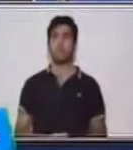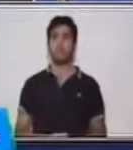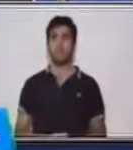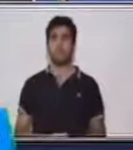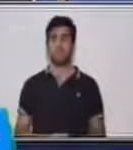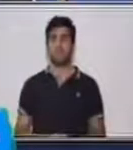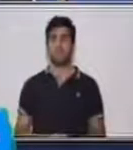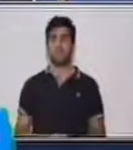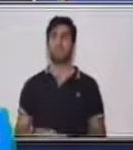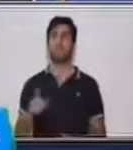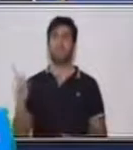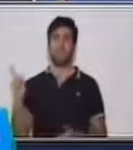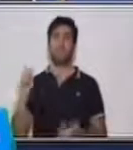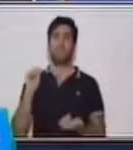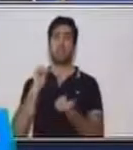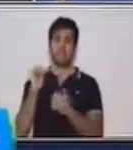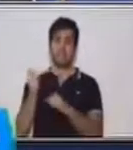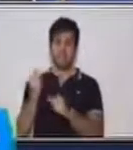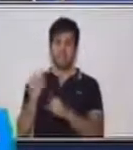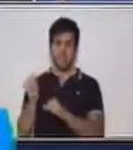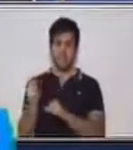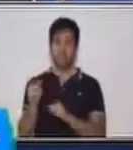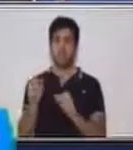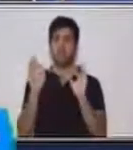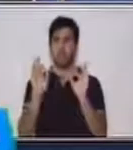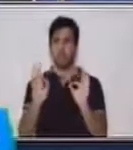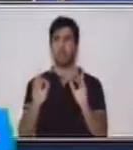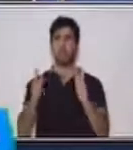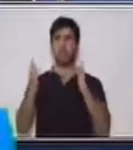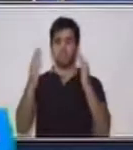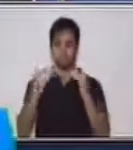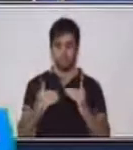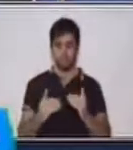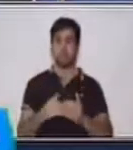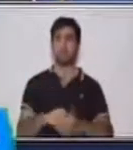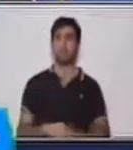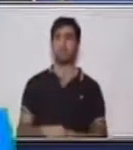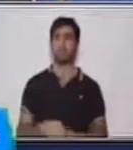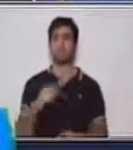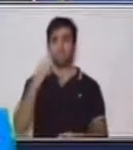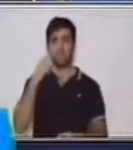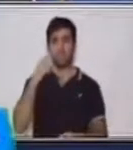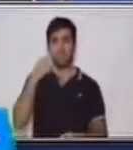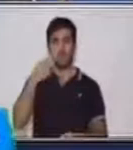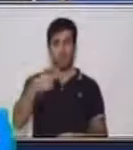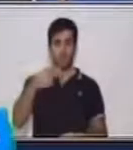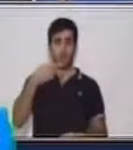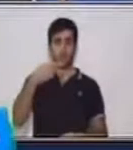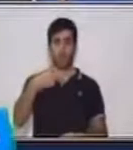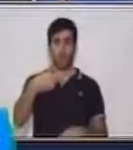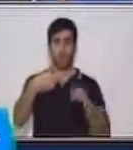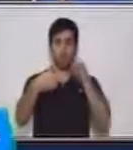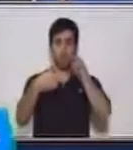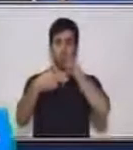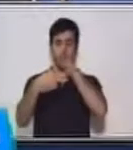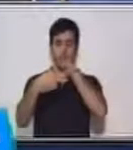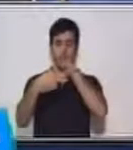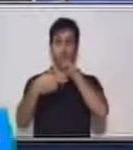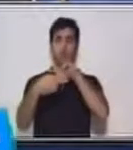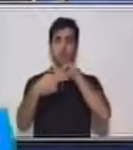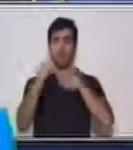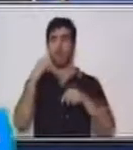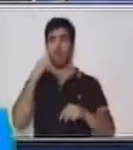diez, quince, quince. Vamos con el siguiente reto. ¿Qué representan las barras?